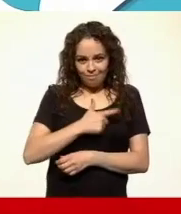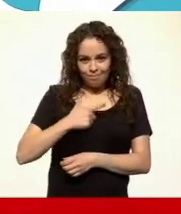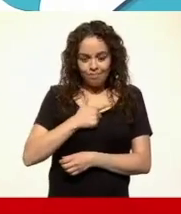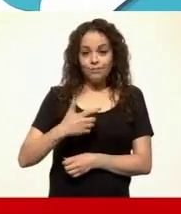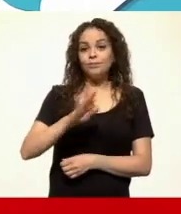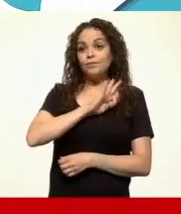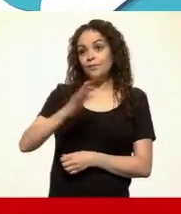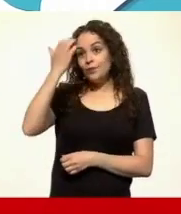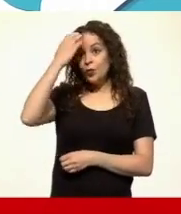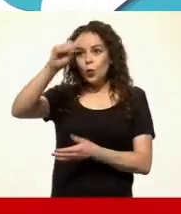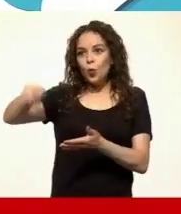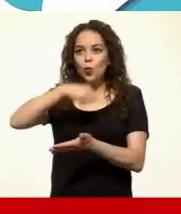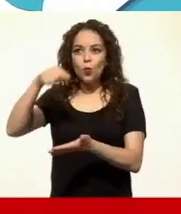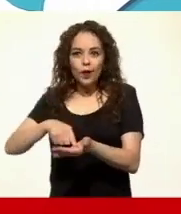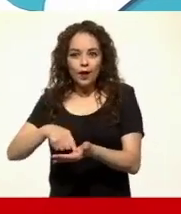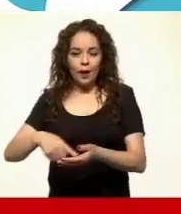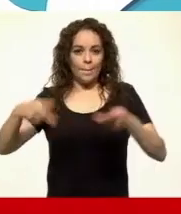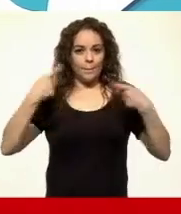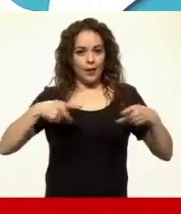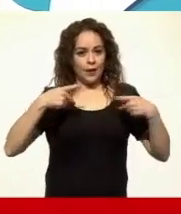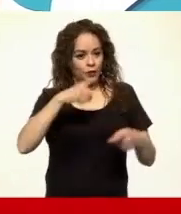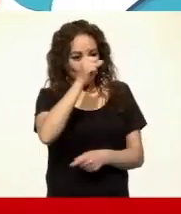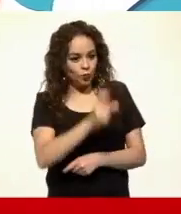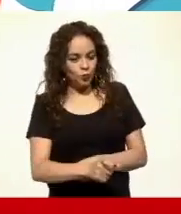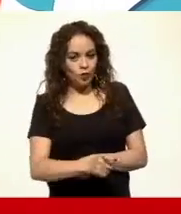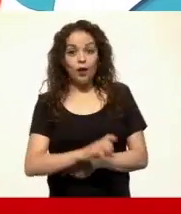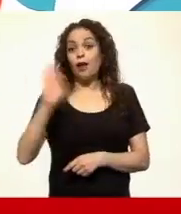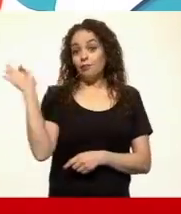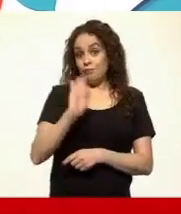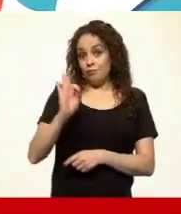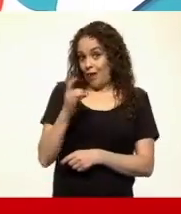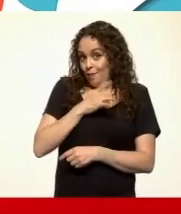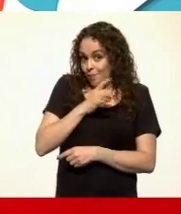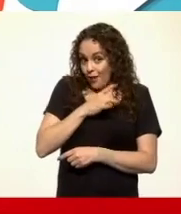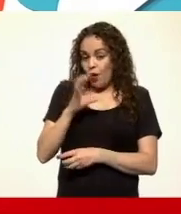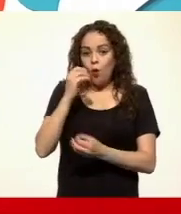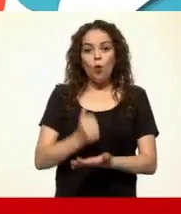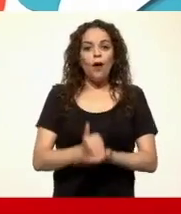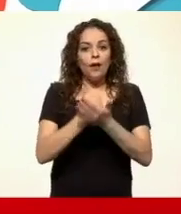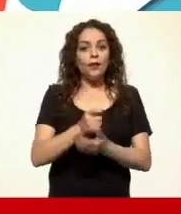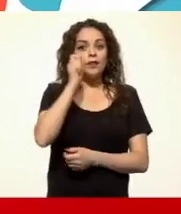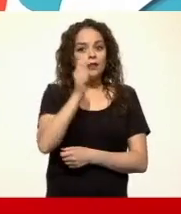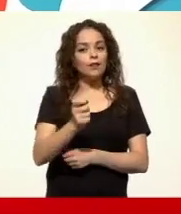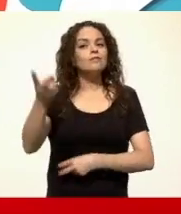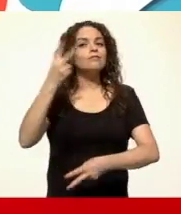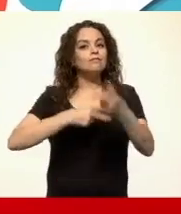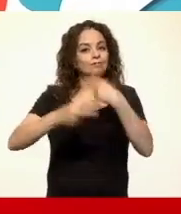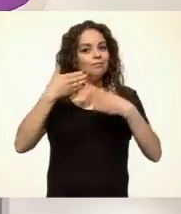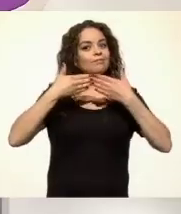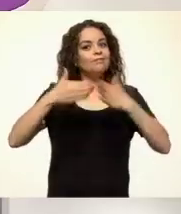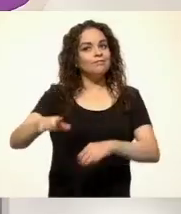lugares y personajes, quizás también que nos den miedo o que nos ayuden a desarrollar nuestra imaginación.